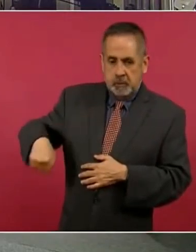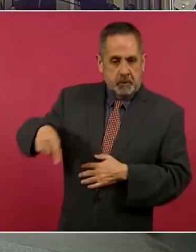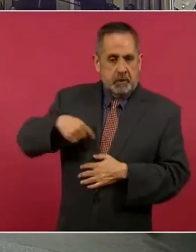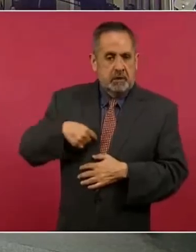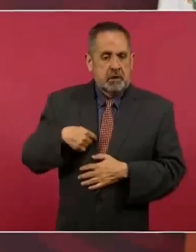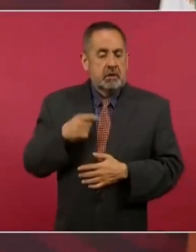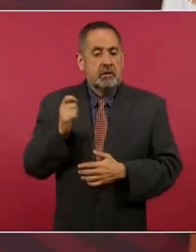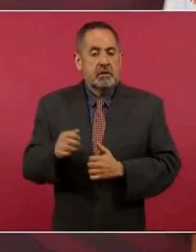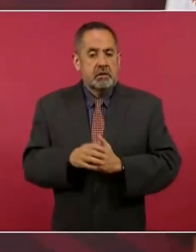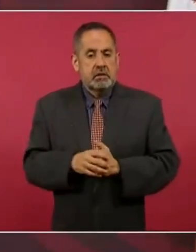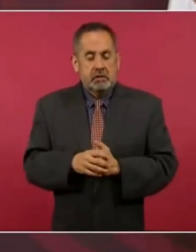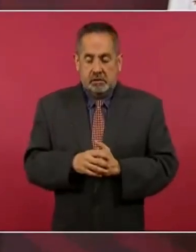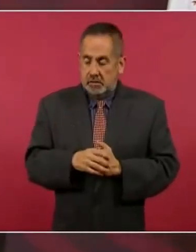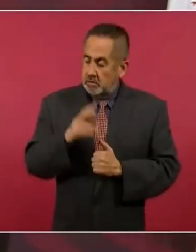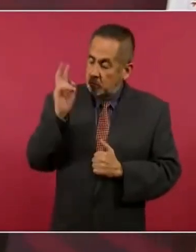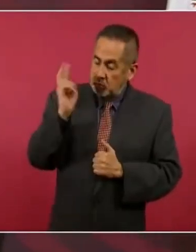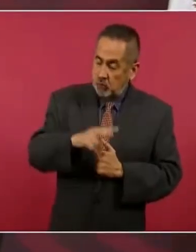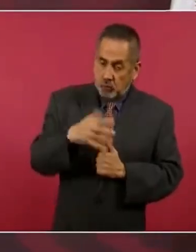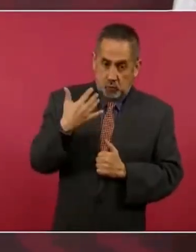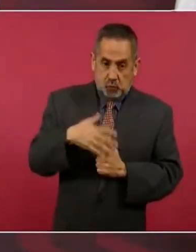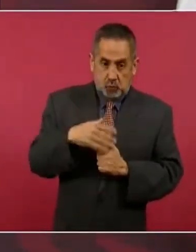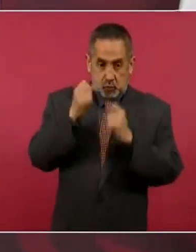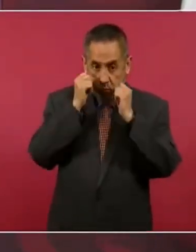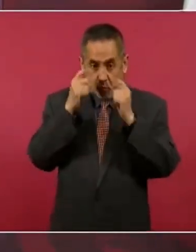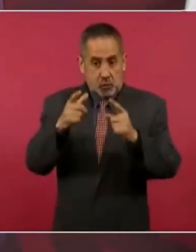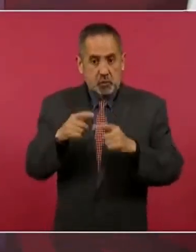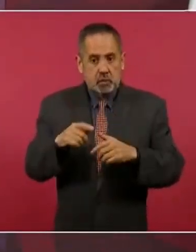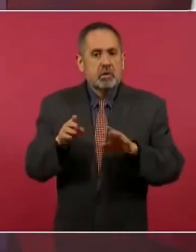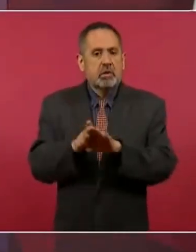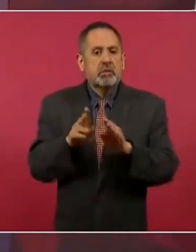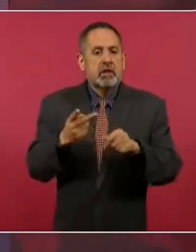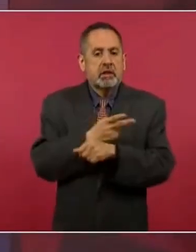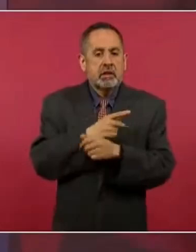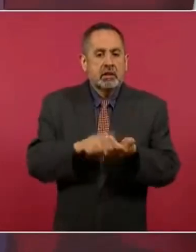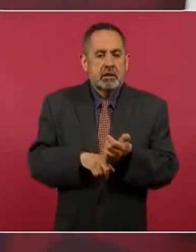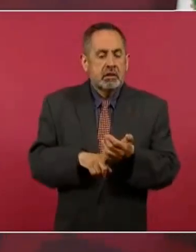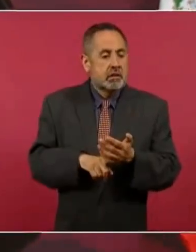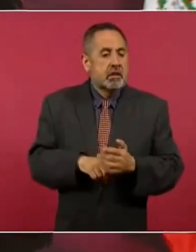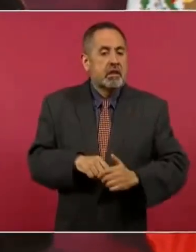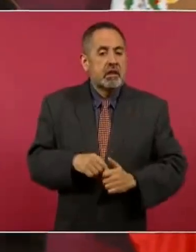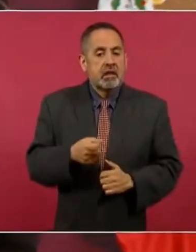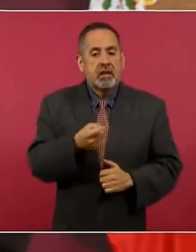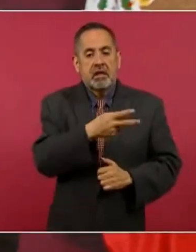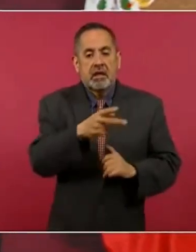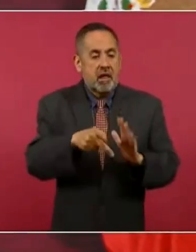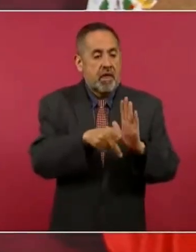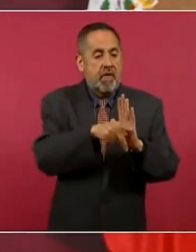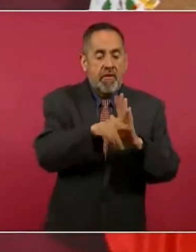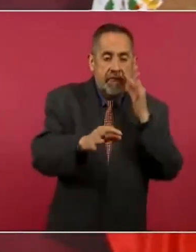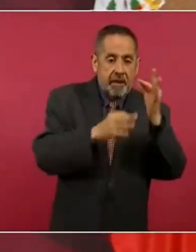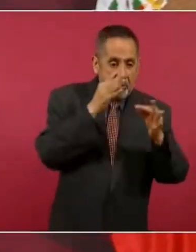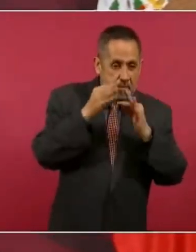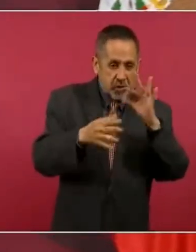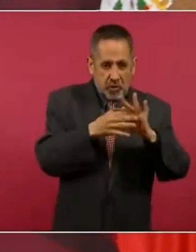es admirable lo que hicieron los periodistas que enfrentaron al porfiriato